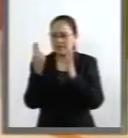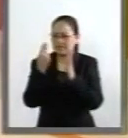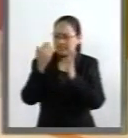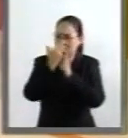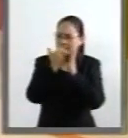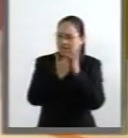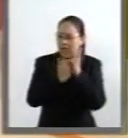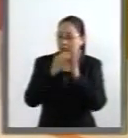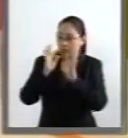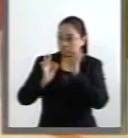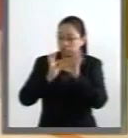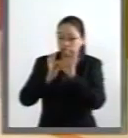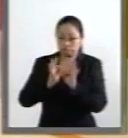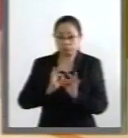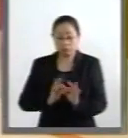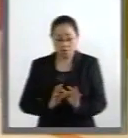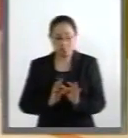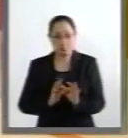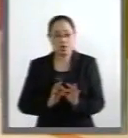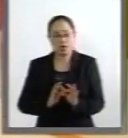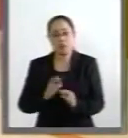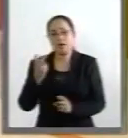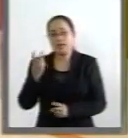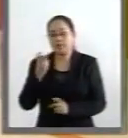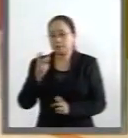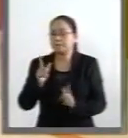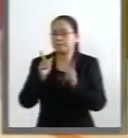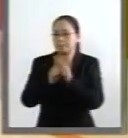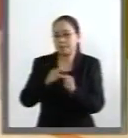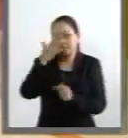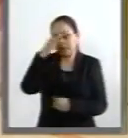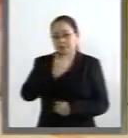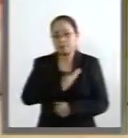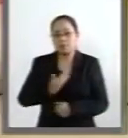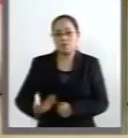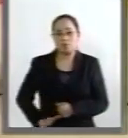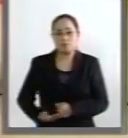expusieron desde un inicio. Es cuanto, señor presidente.